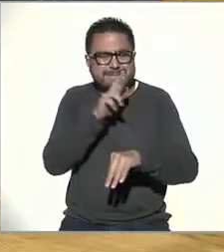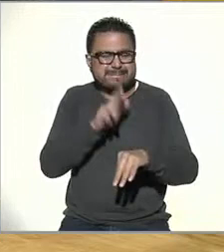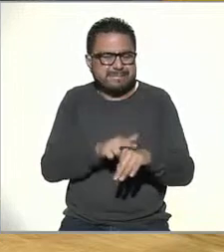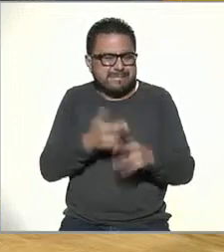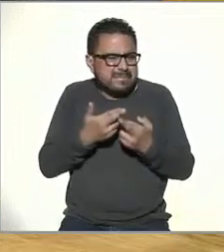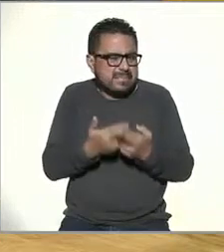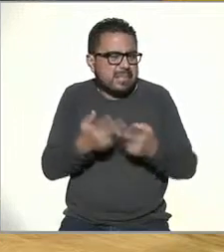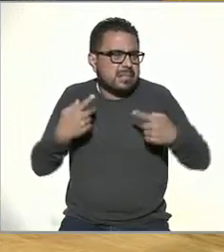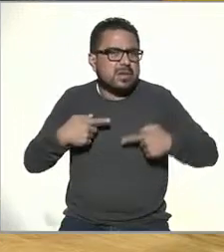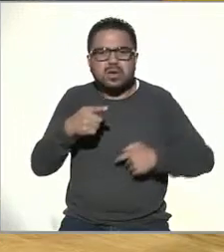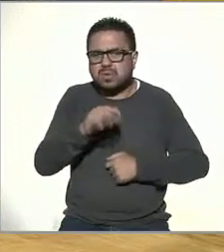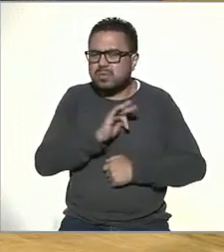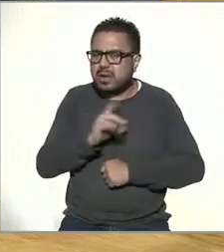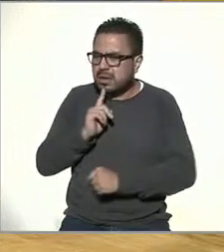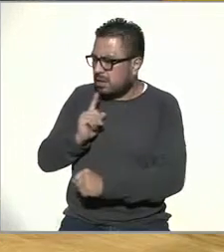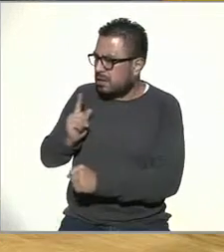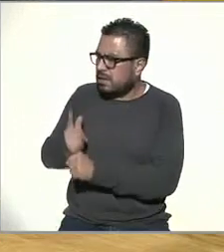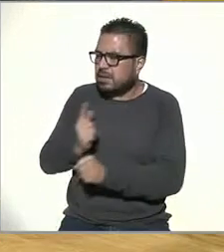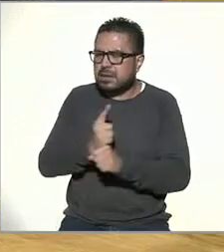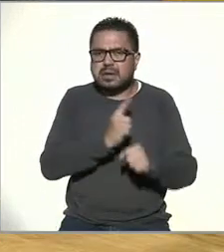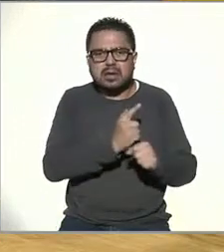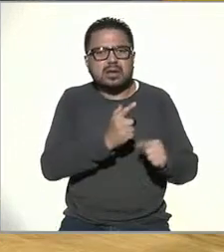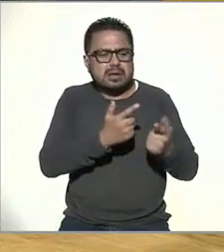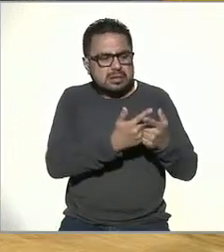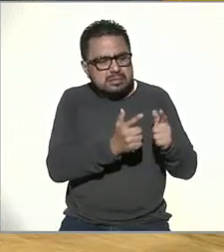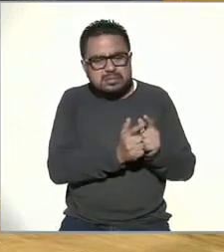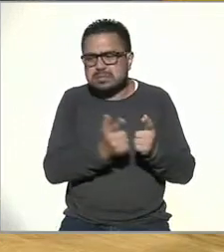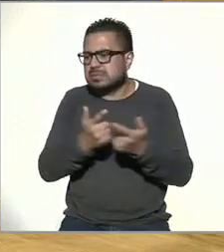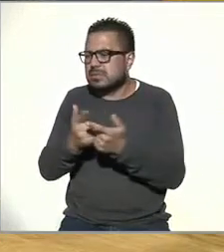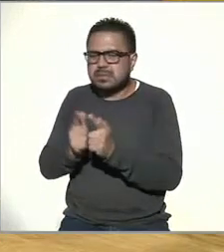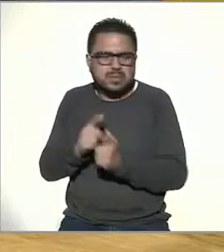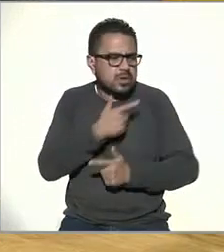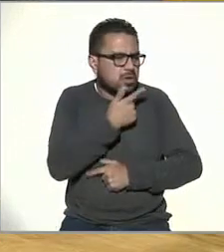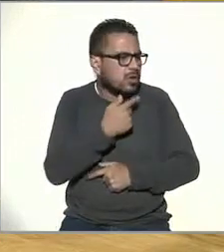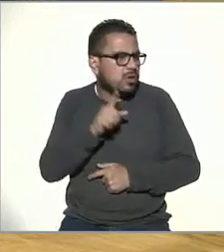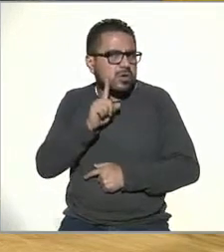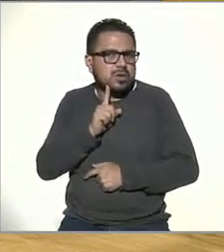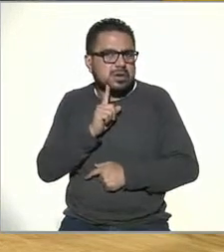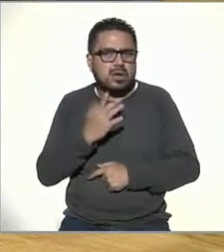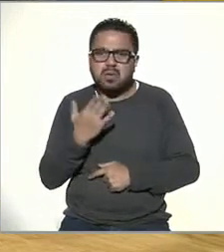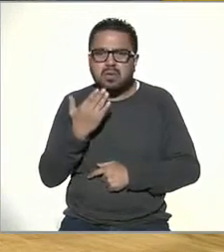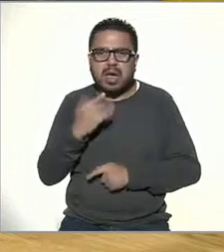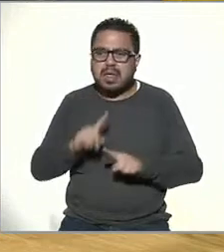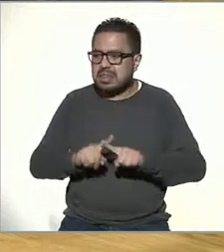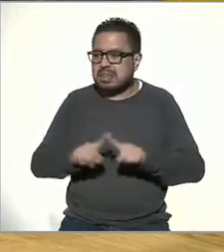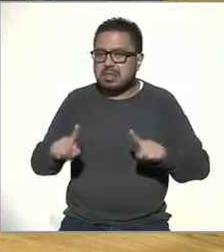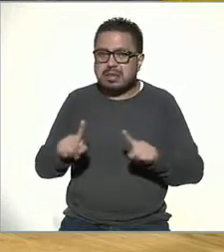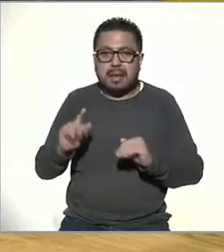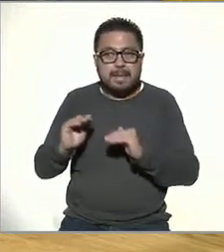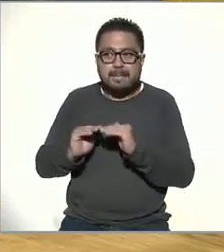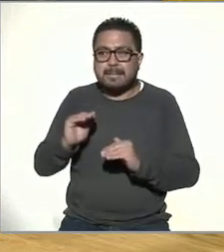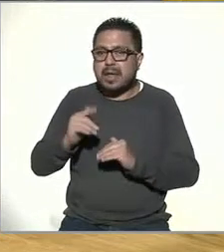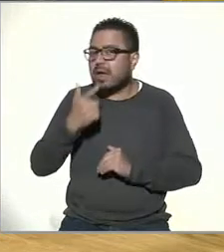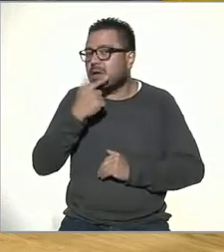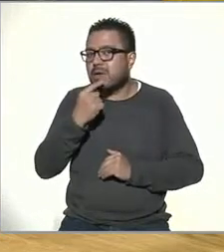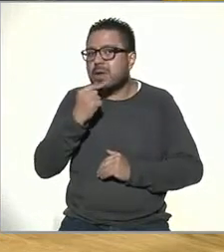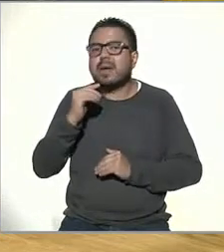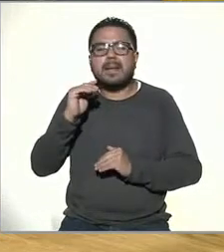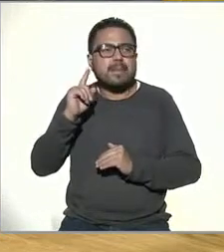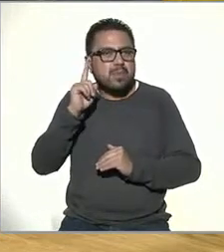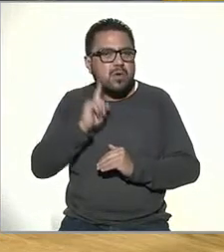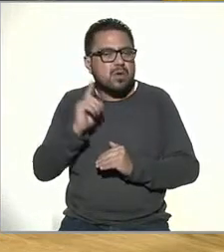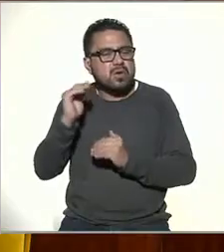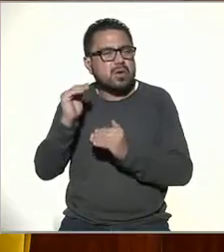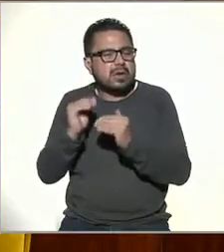Si tú lo identificas por género, por ejemplo, por sexo, casi no hay diferencias. Un poco más los hombres que las mujeres.